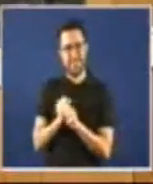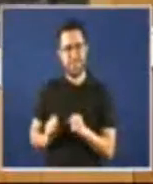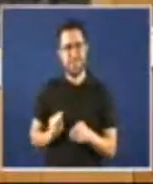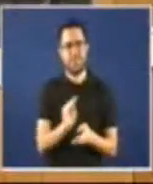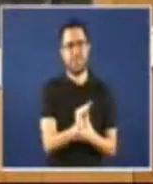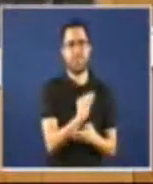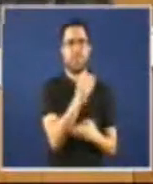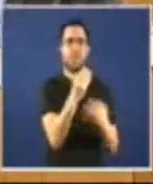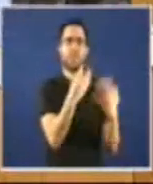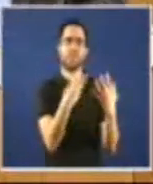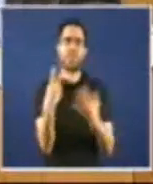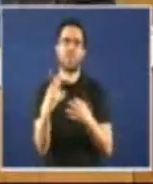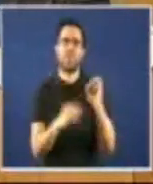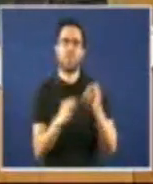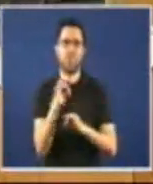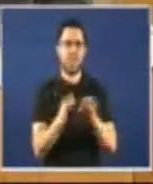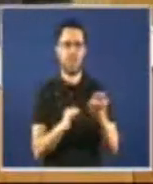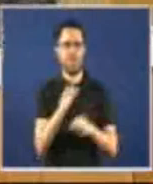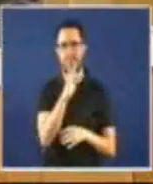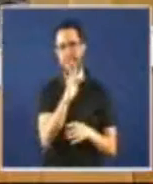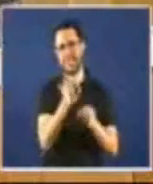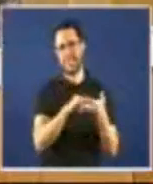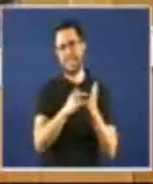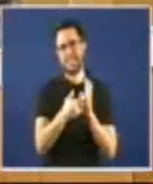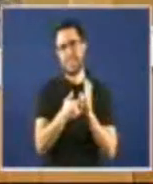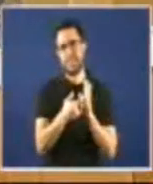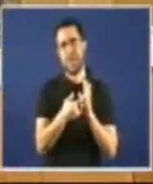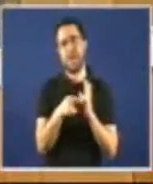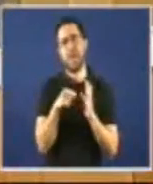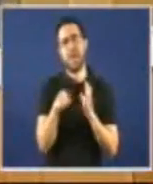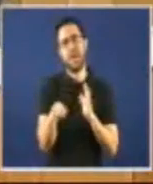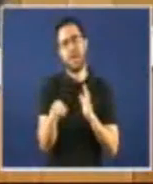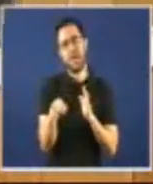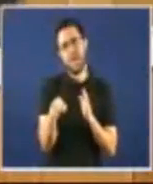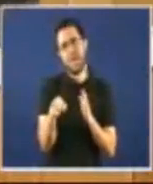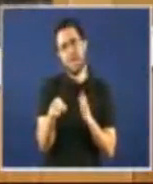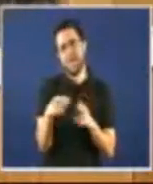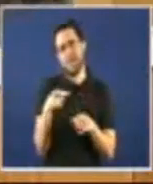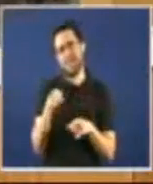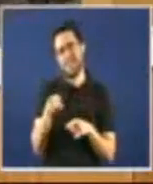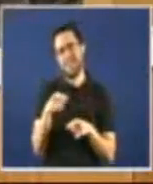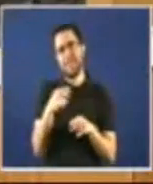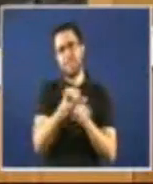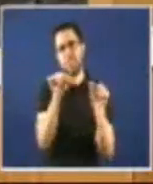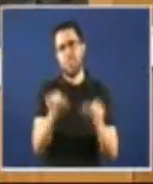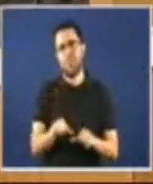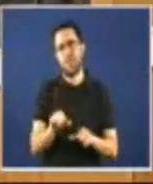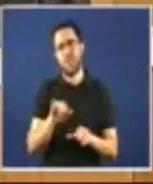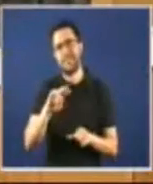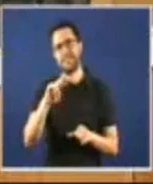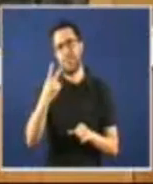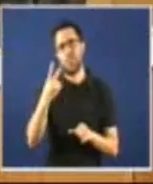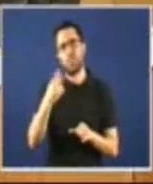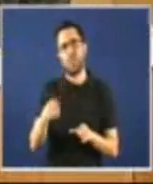imposto progresivo do sistema tributario vixente este é modelo welfare state do actual regime político da segunda restauración borbónica